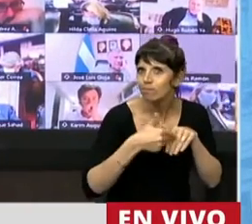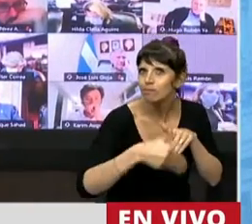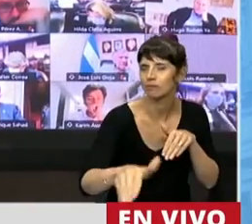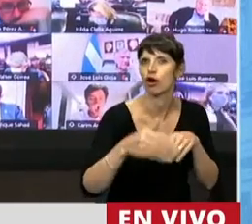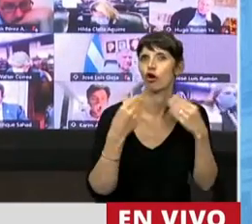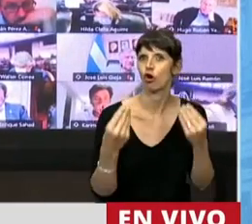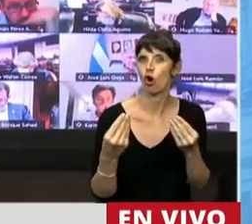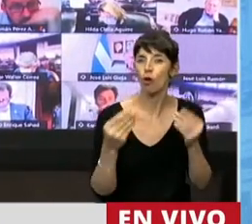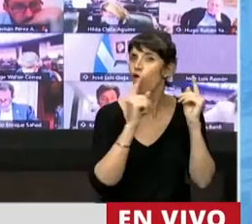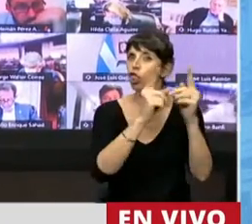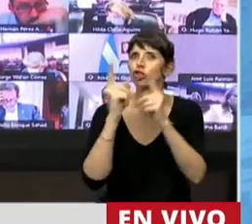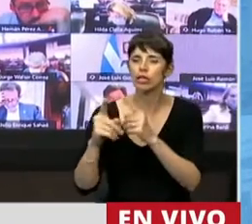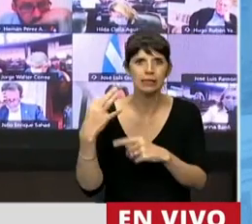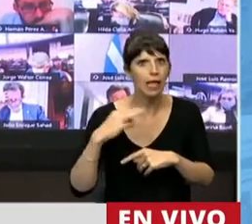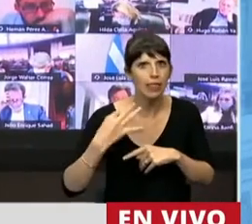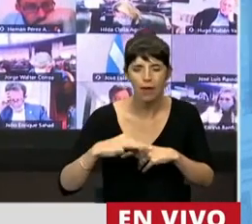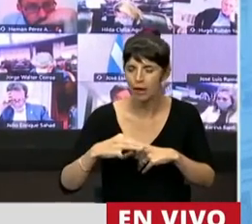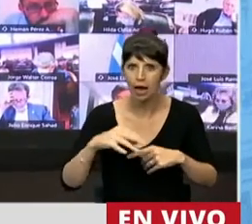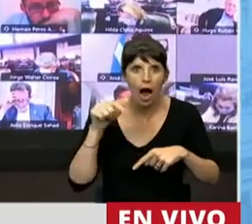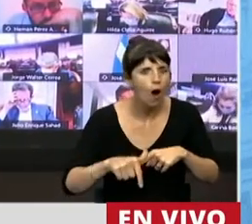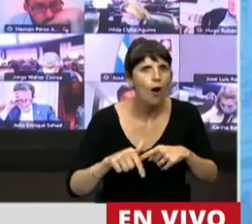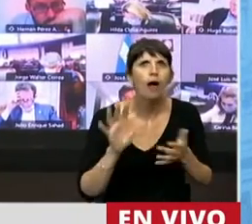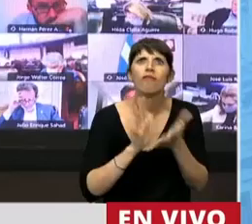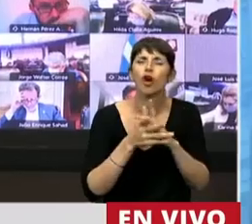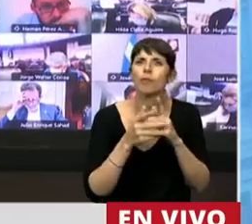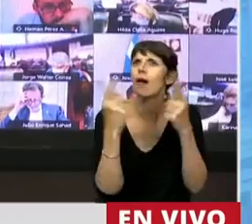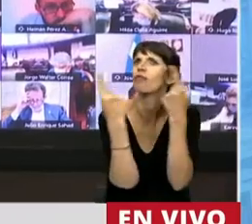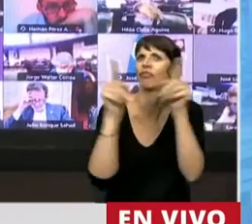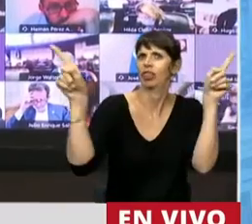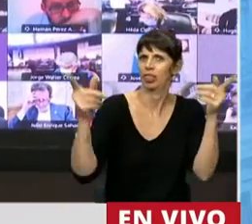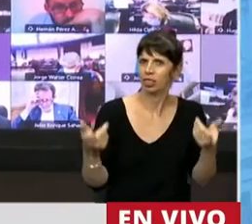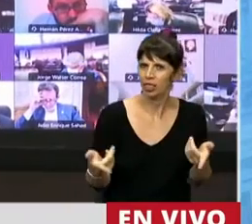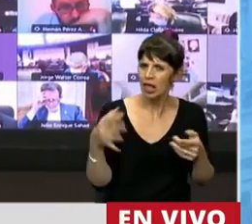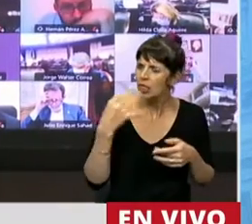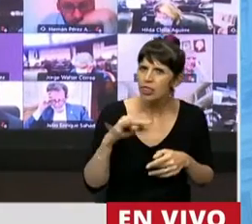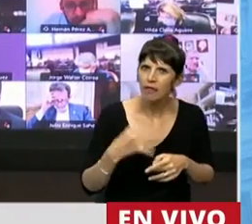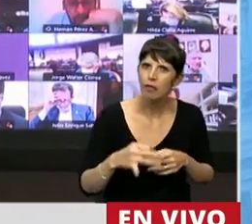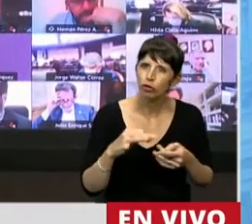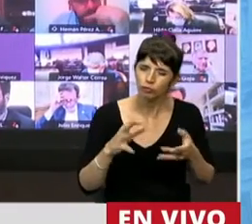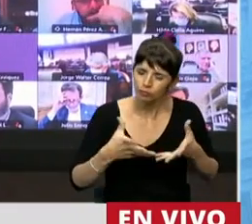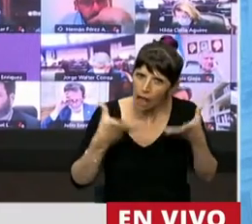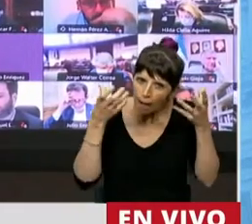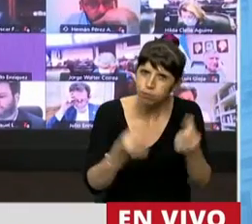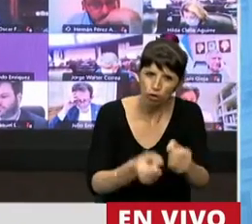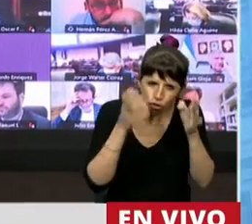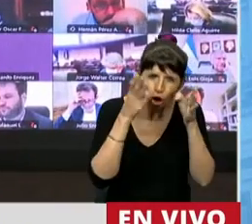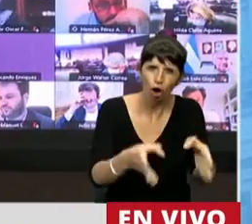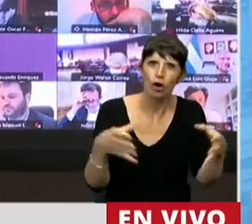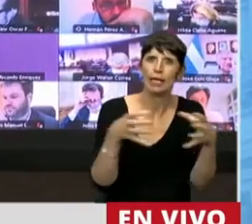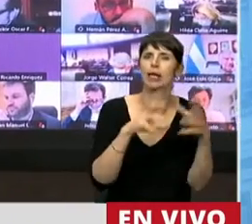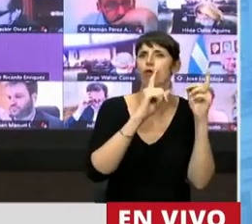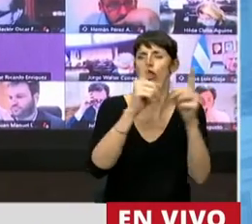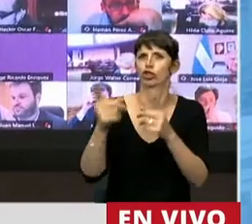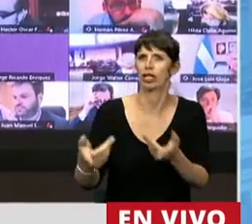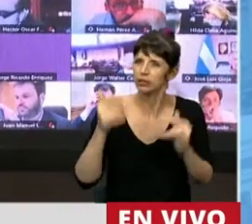docentes van a tener que dar respuestas inéditas. Tenemos que apostar a los equipos docentes y su condición irreemplazable